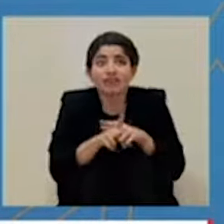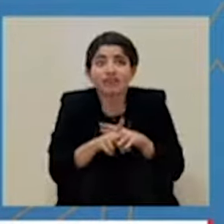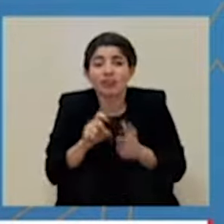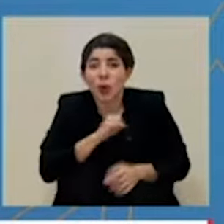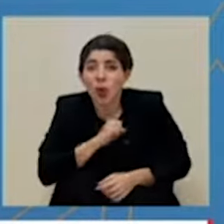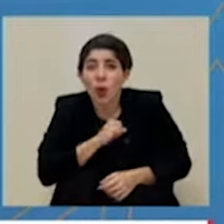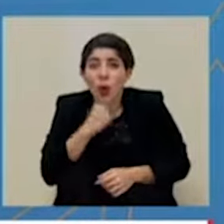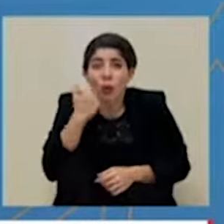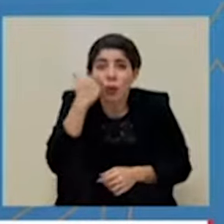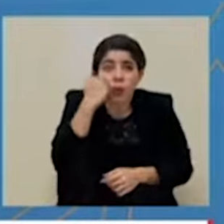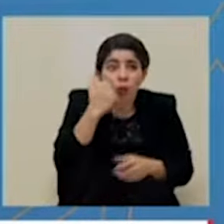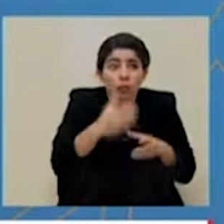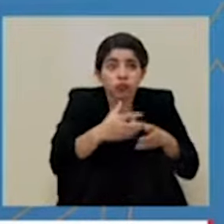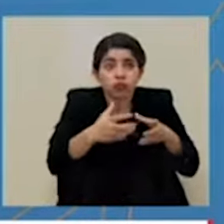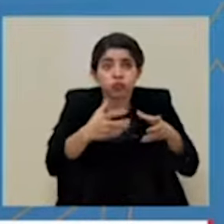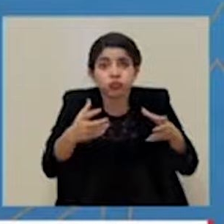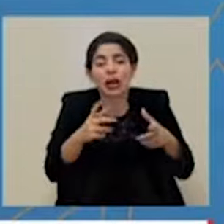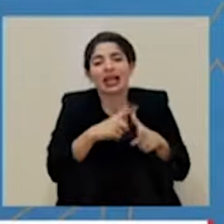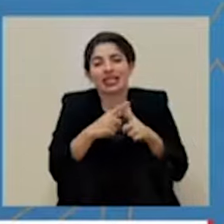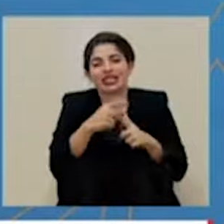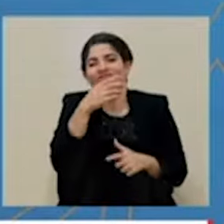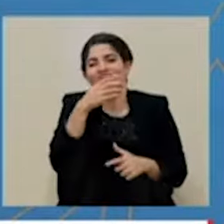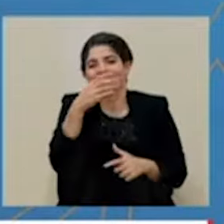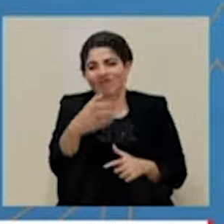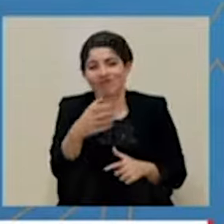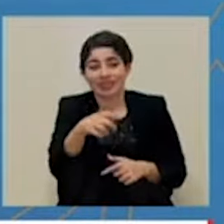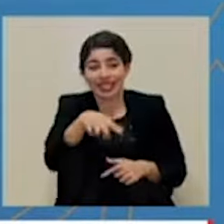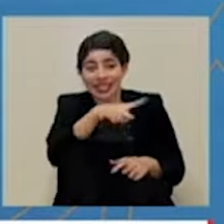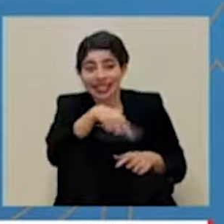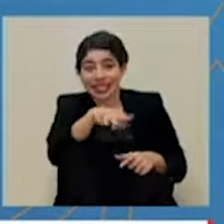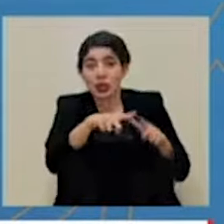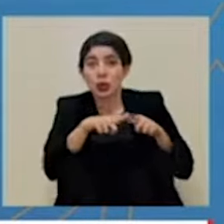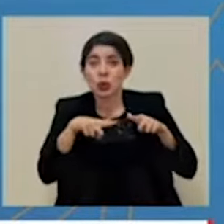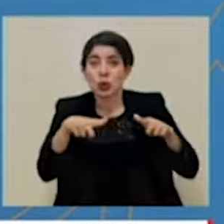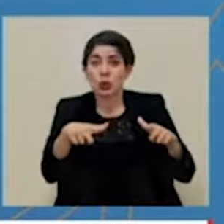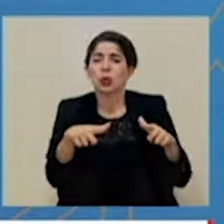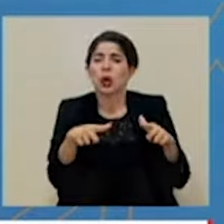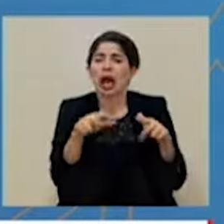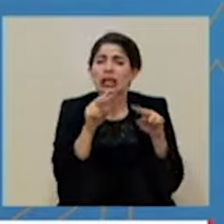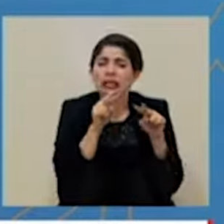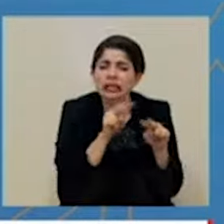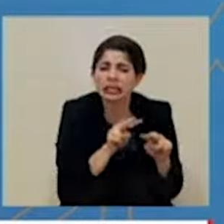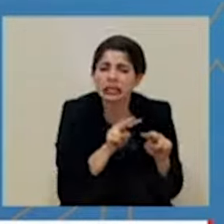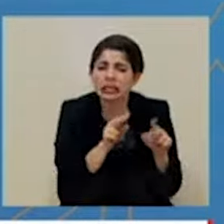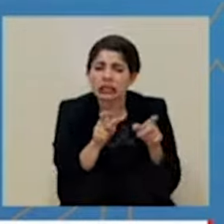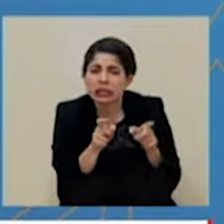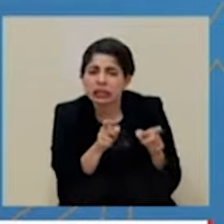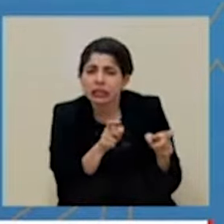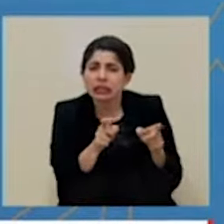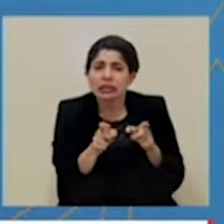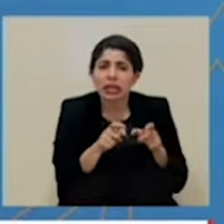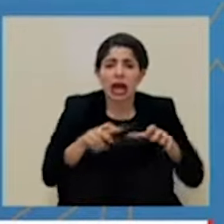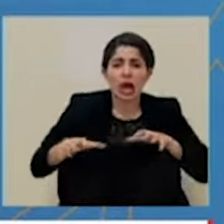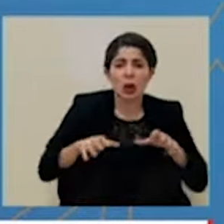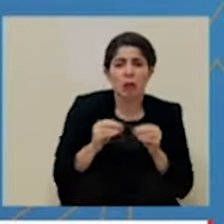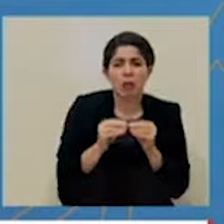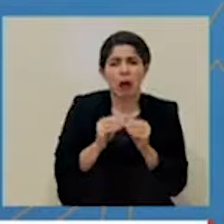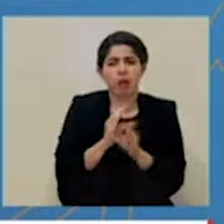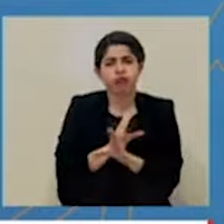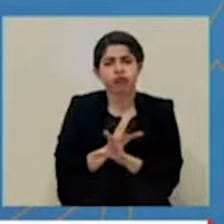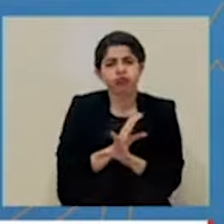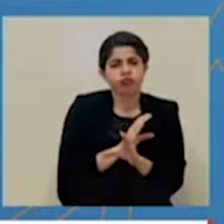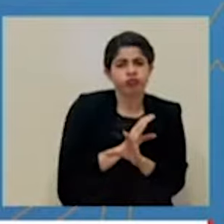la recomendación de mantener una estricta vigilancia y control de las actividades que